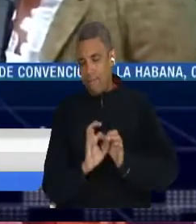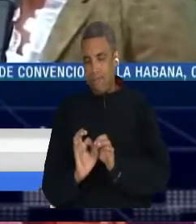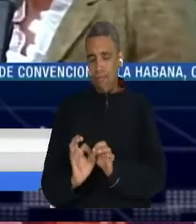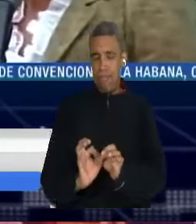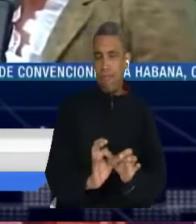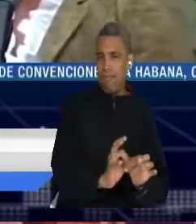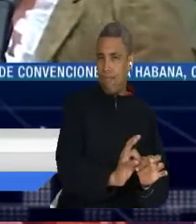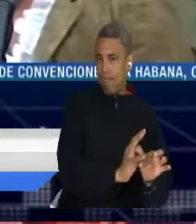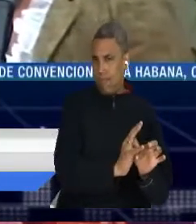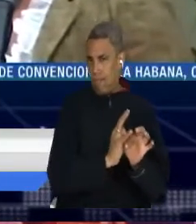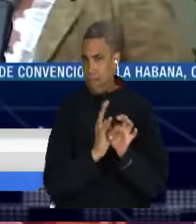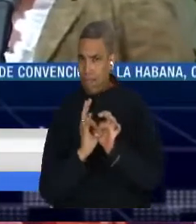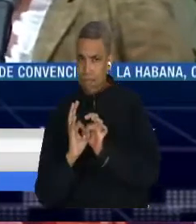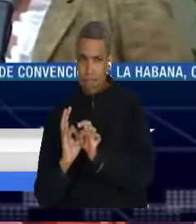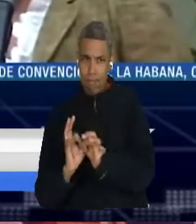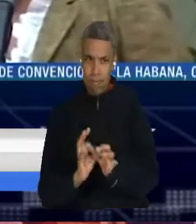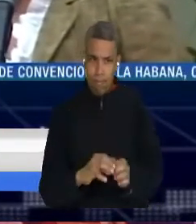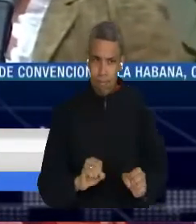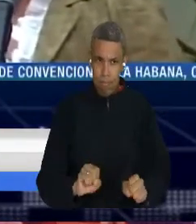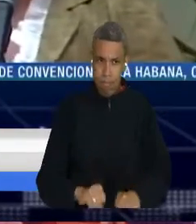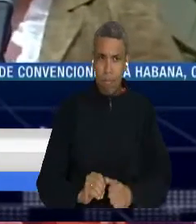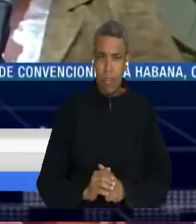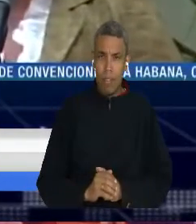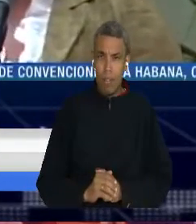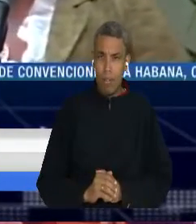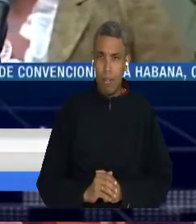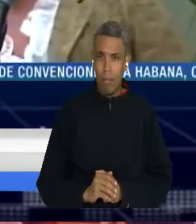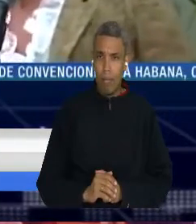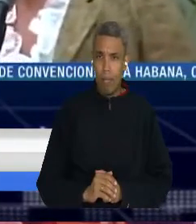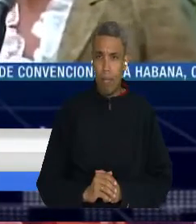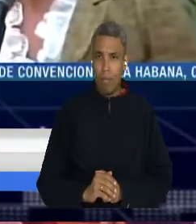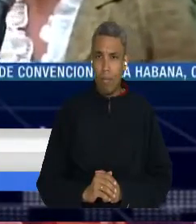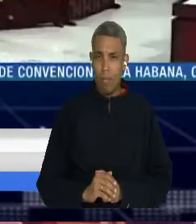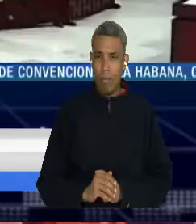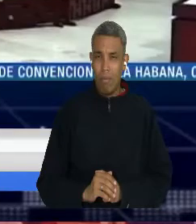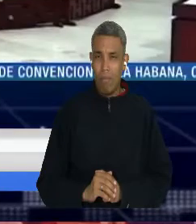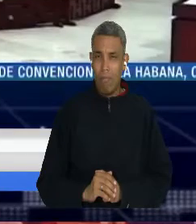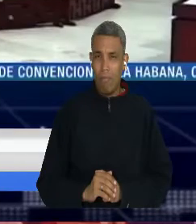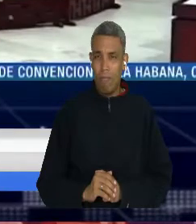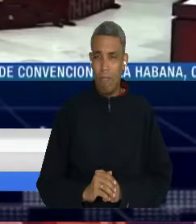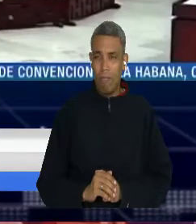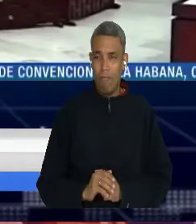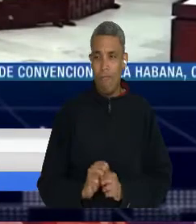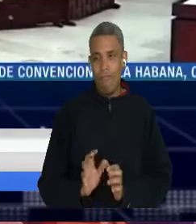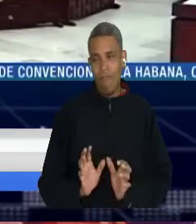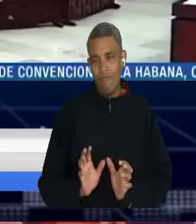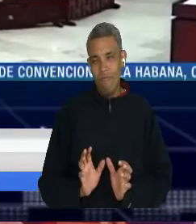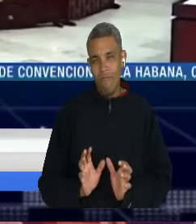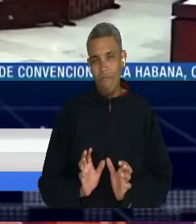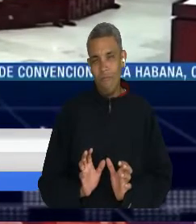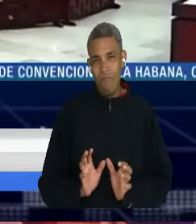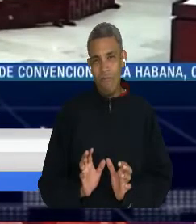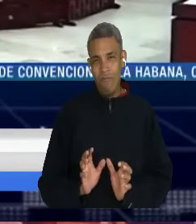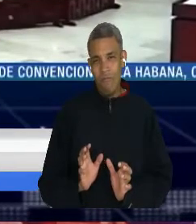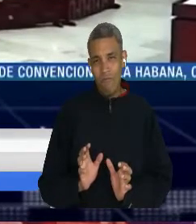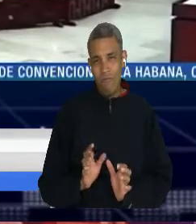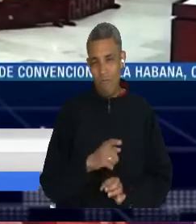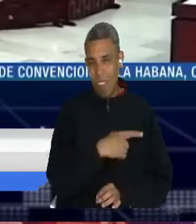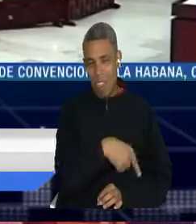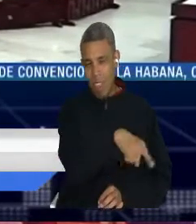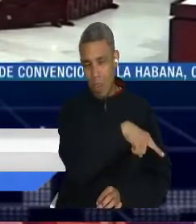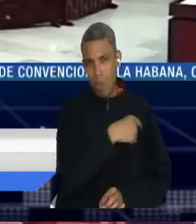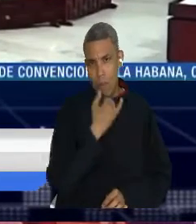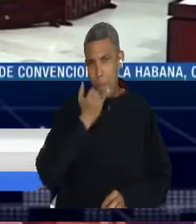importante dejar atrás, o dejar atrás no, reconocer los errores, pero también pensar en